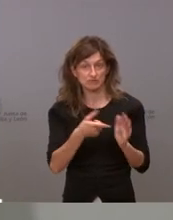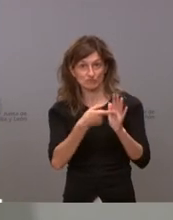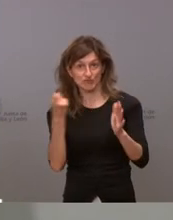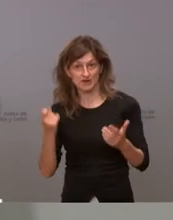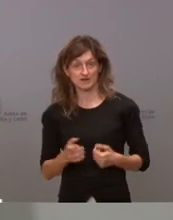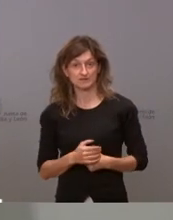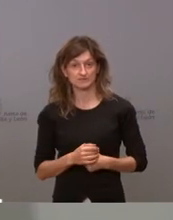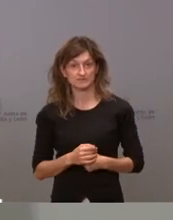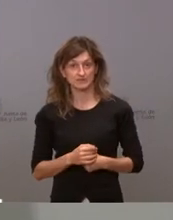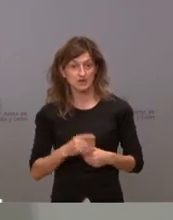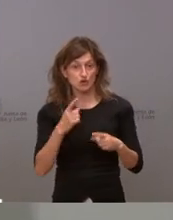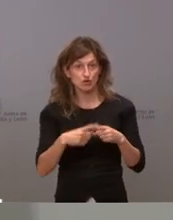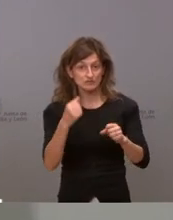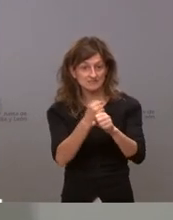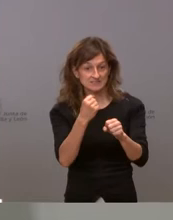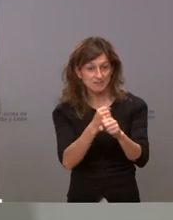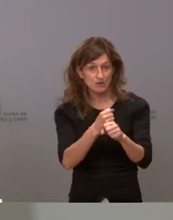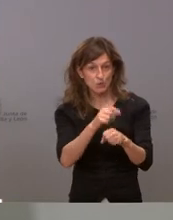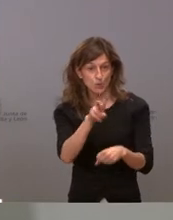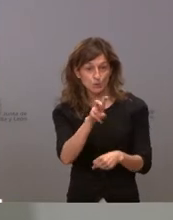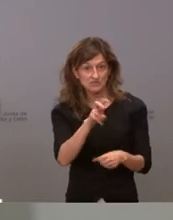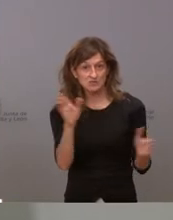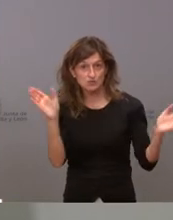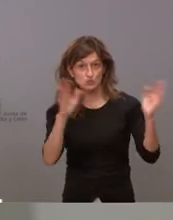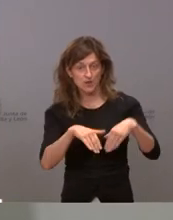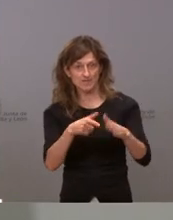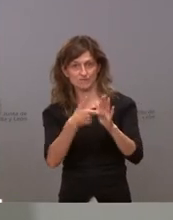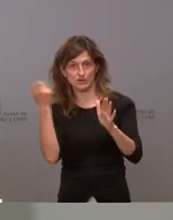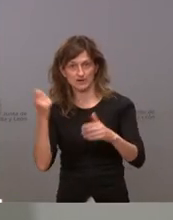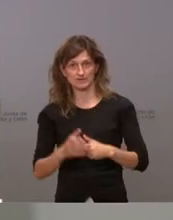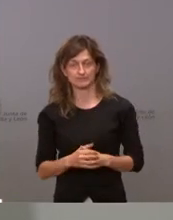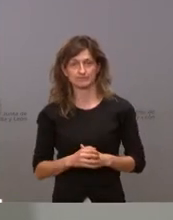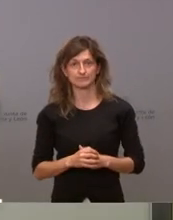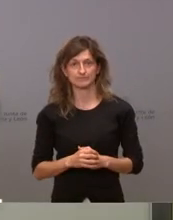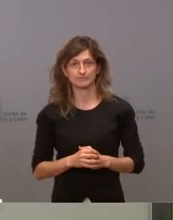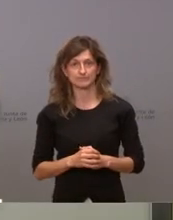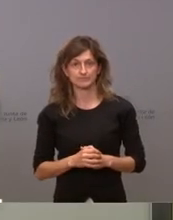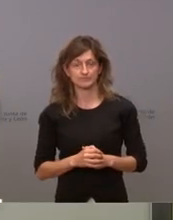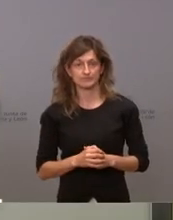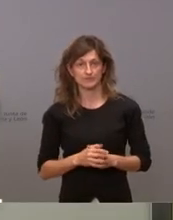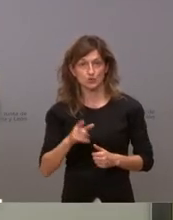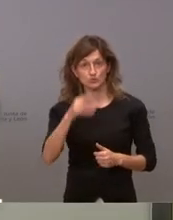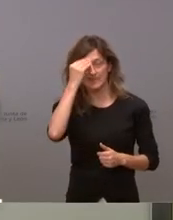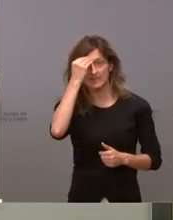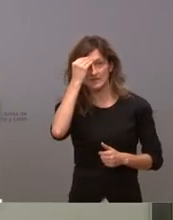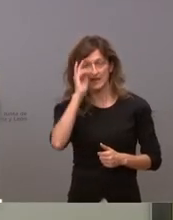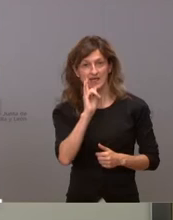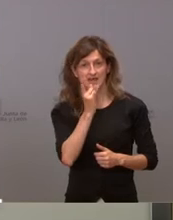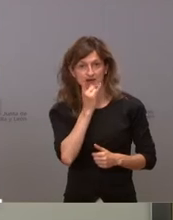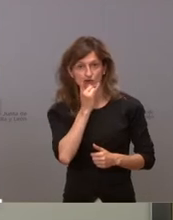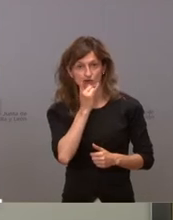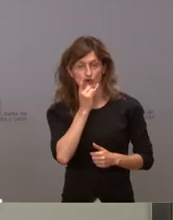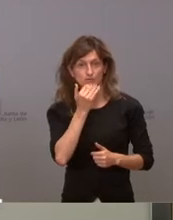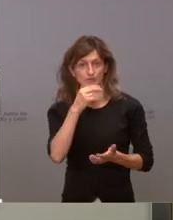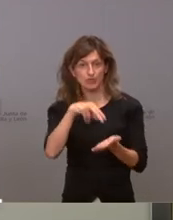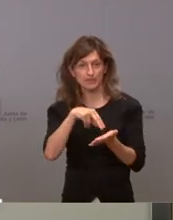eliminar toda aquella carga de trabajo que entendamos que no es esencial ¿cree que fue un error permitir consumir